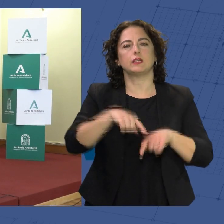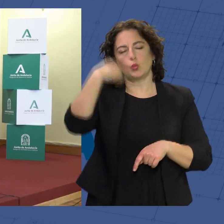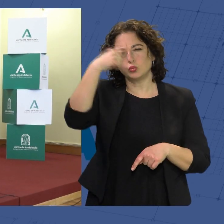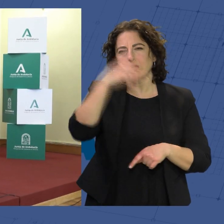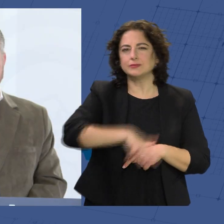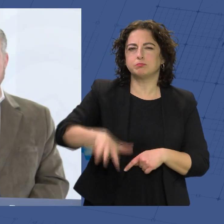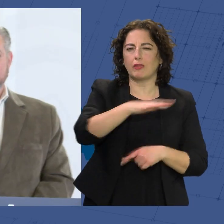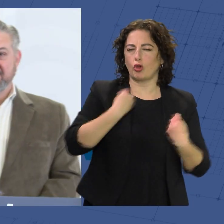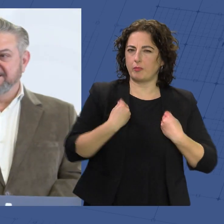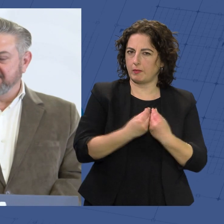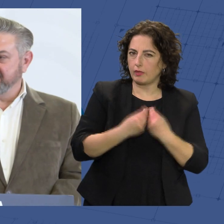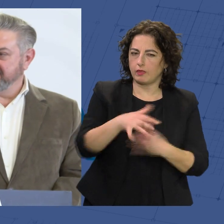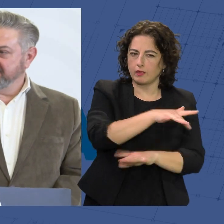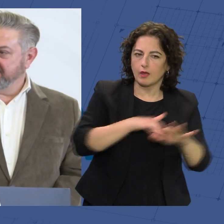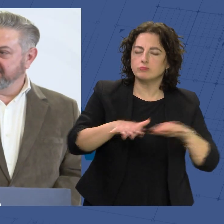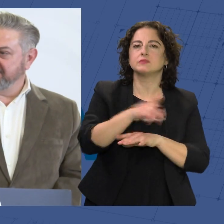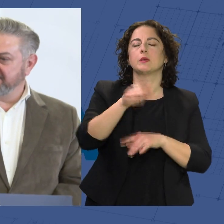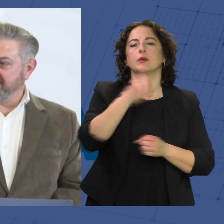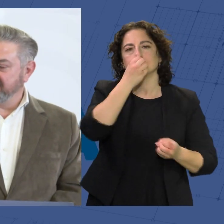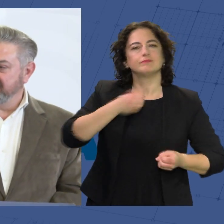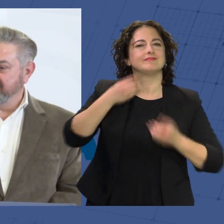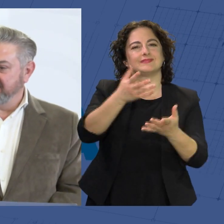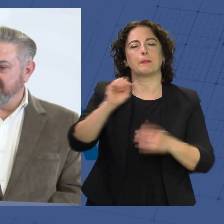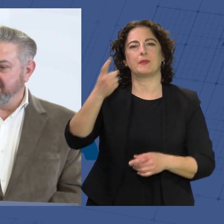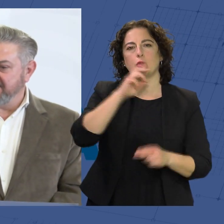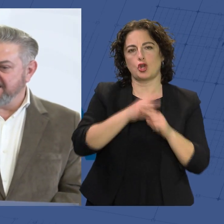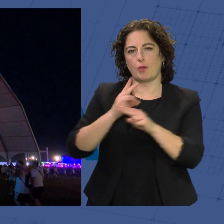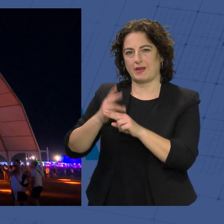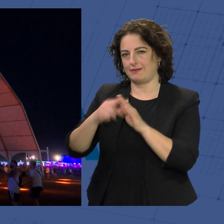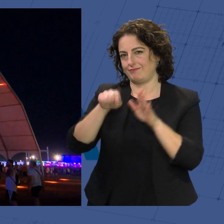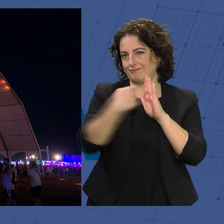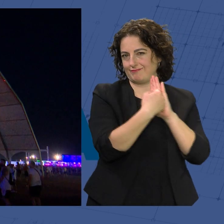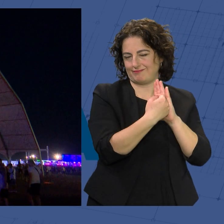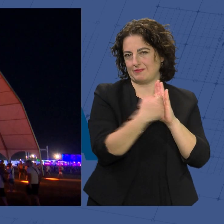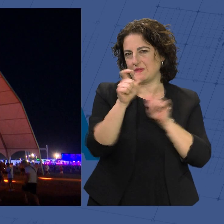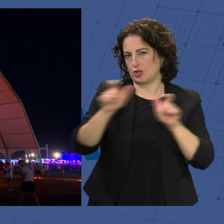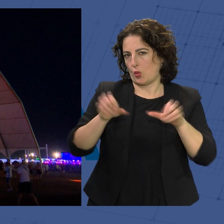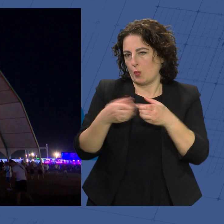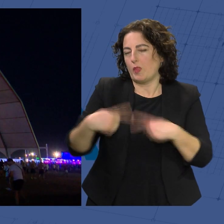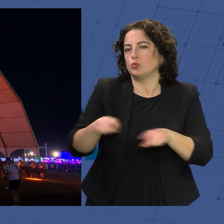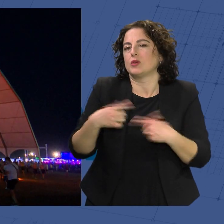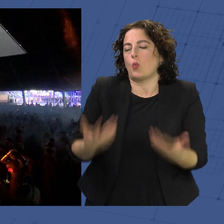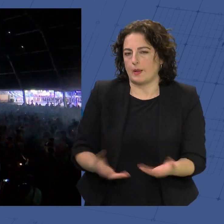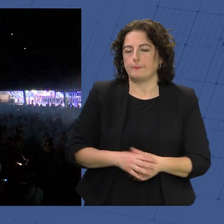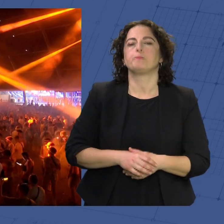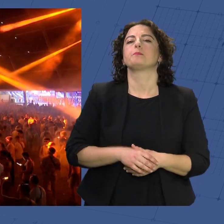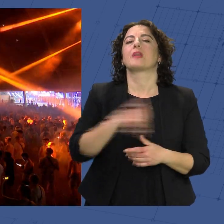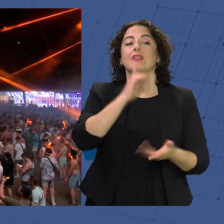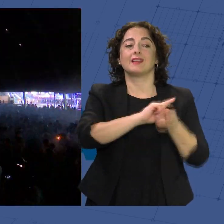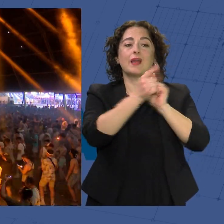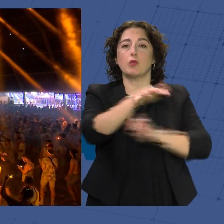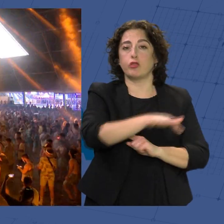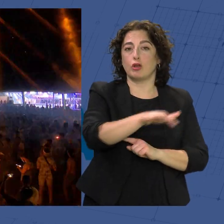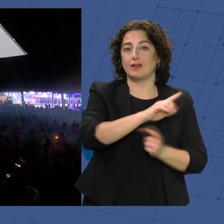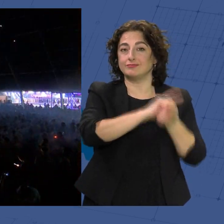espacio de convivencia y se ha dado a conocer los primeros nombres del cartel. Desde la organización ha explicado que el cambio de ubicación se lleva a